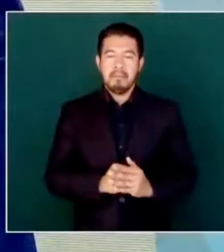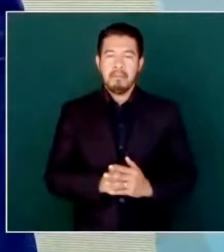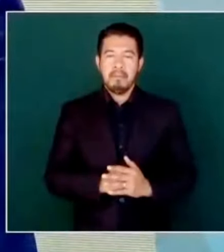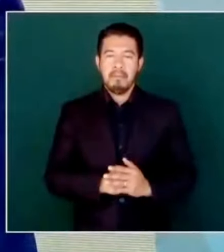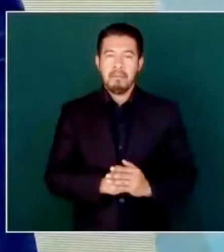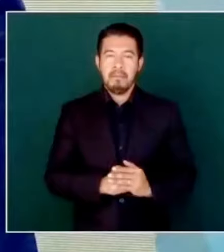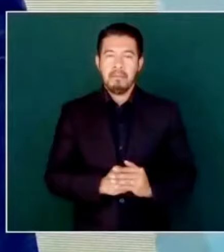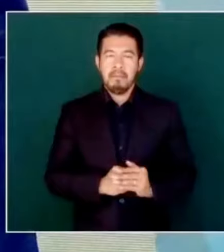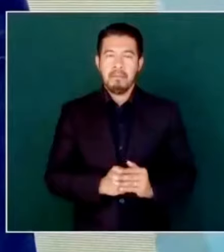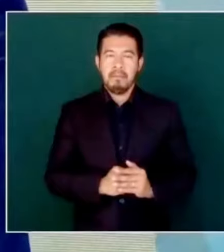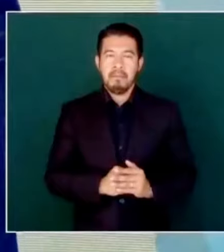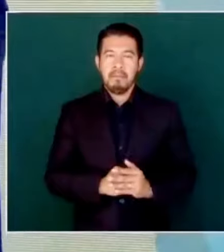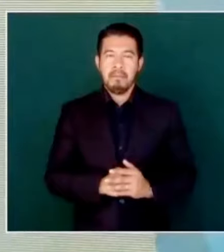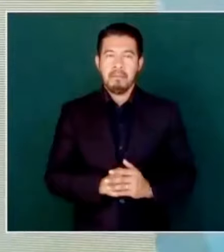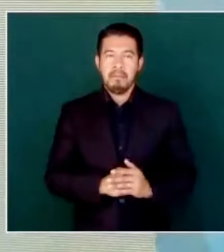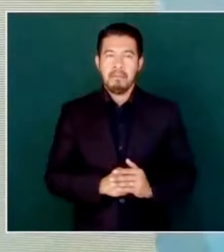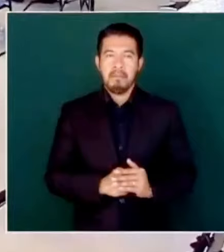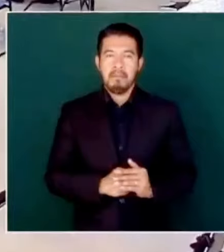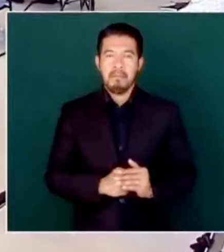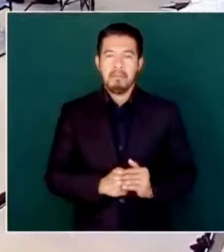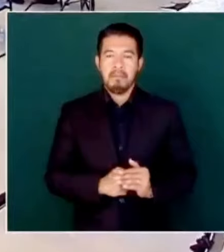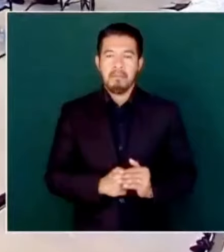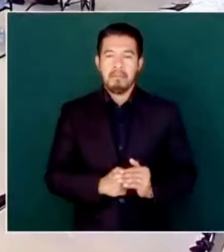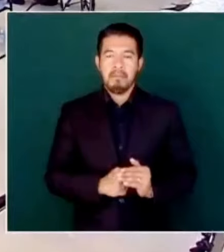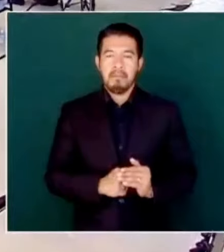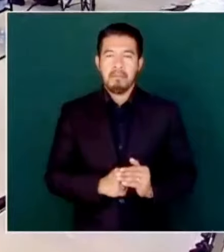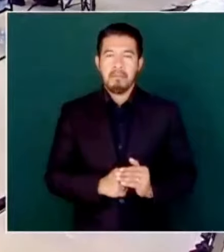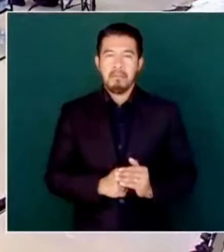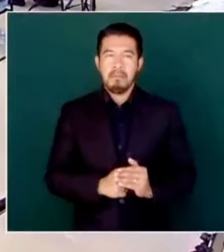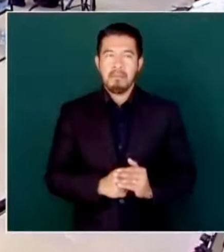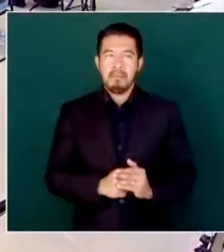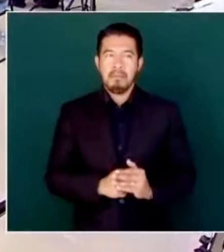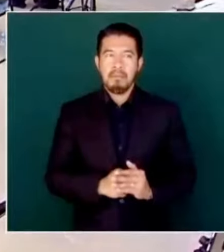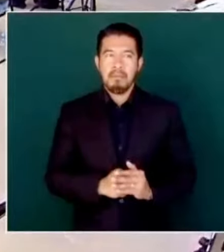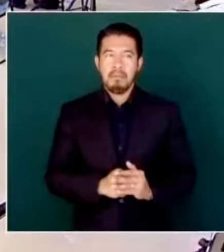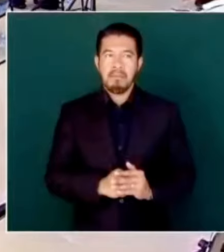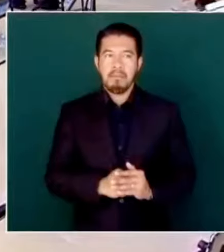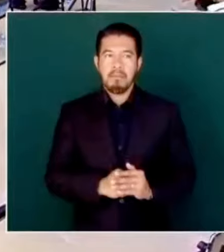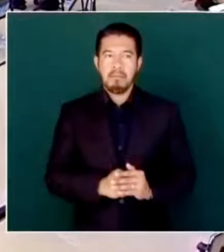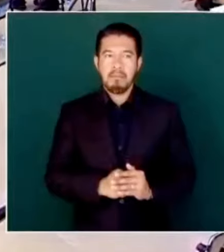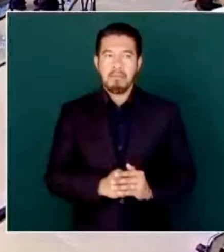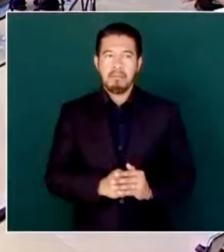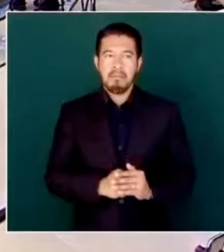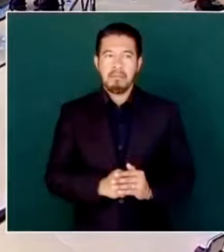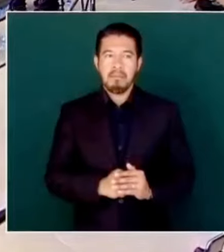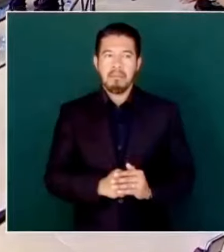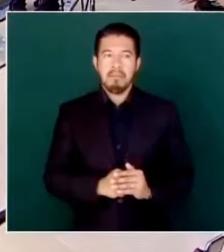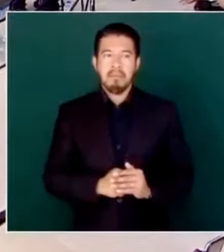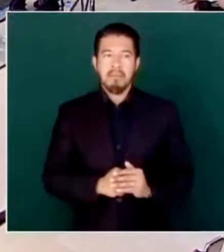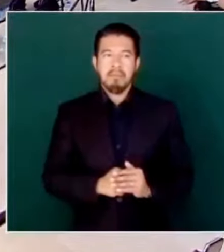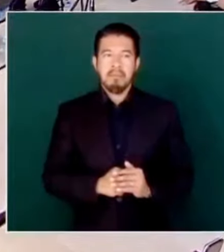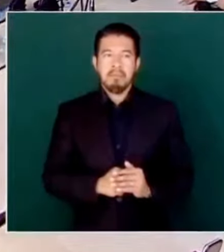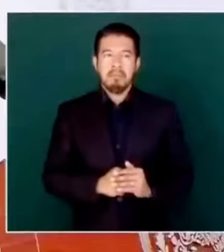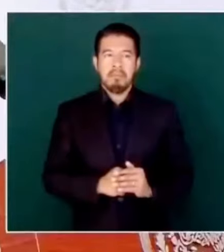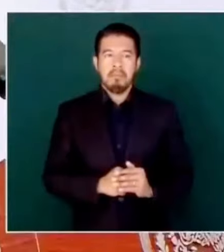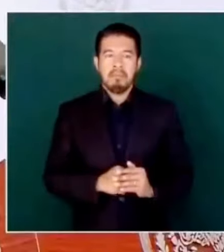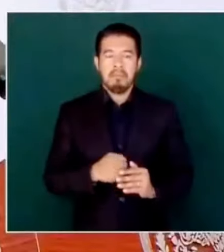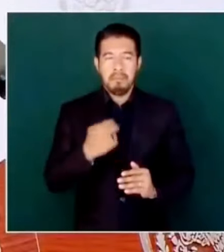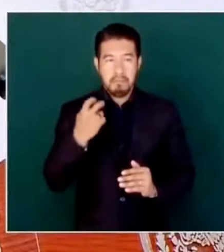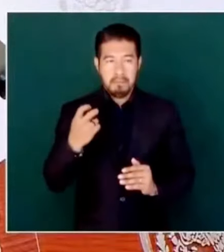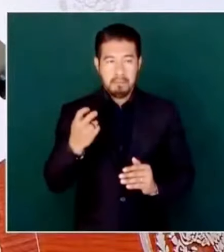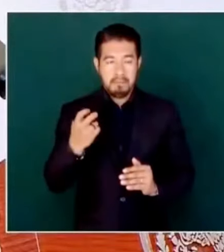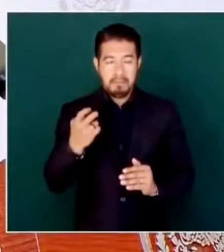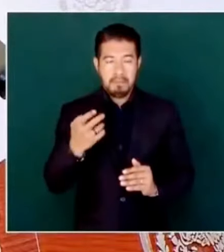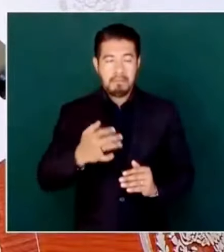Entonces, ese clasismo, ese